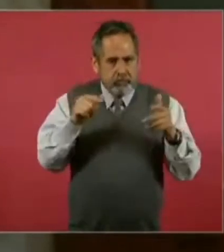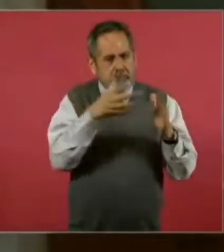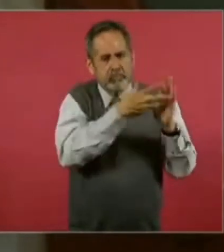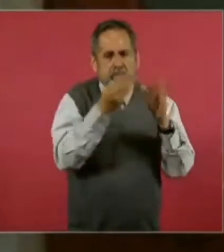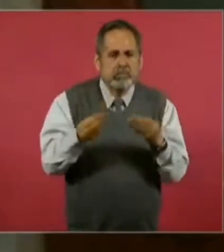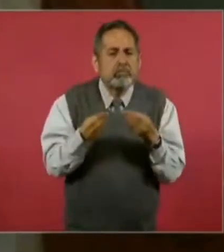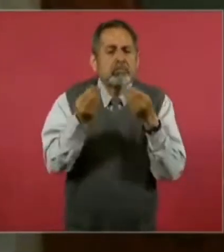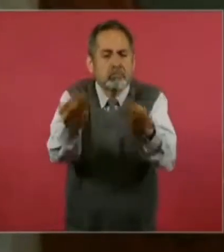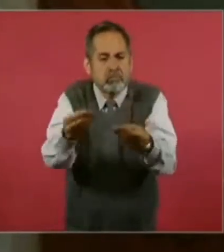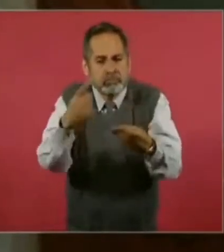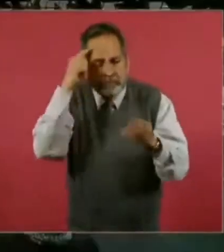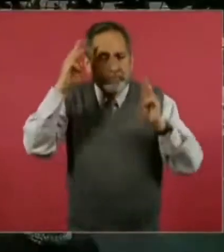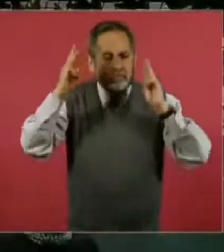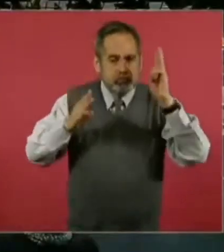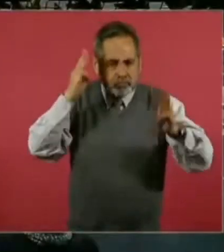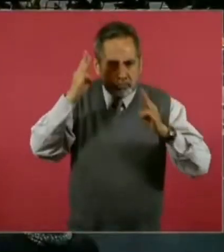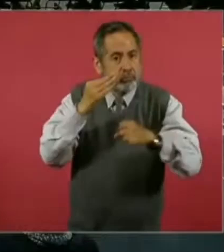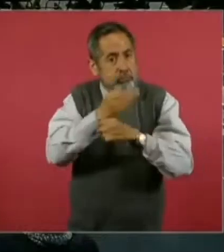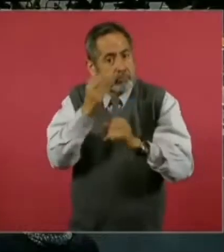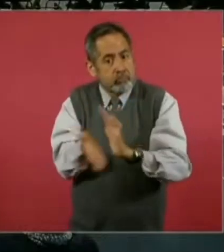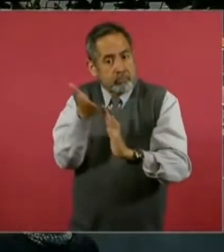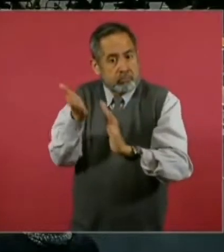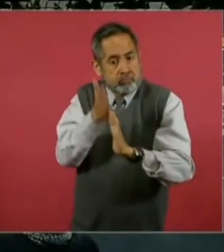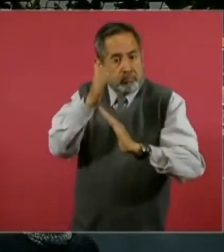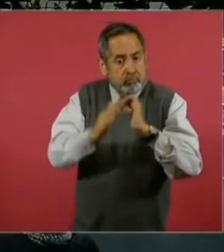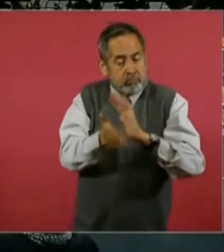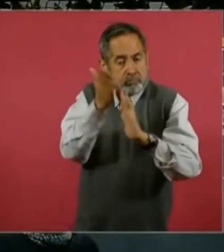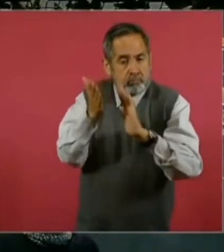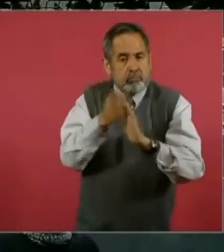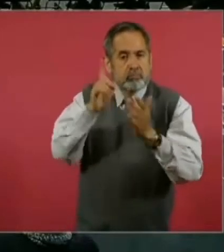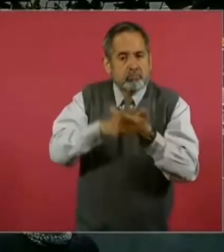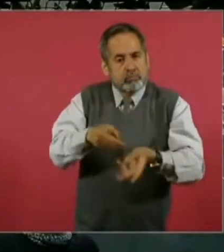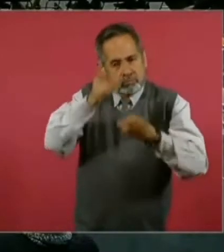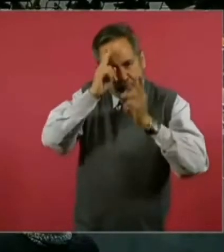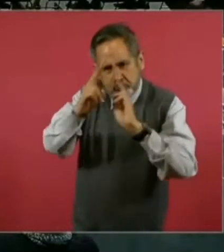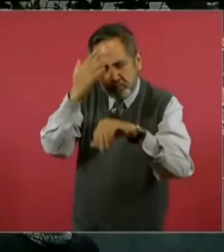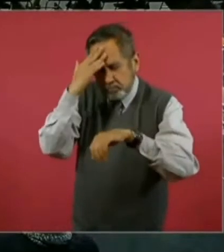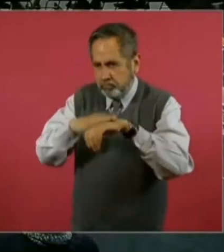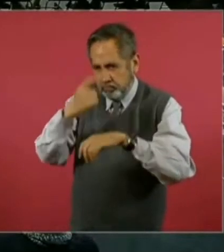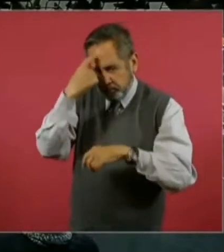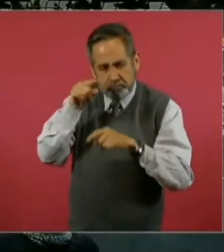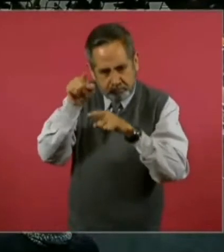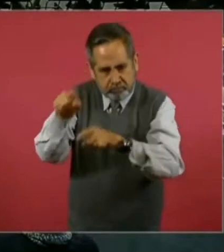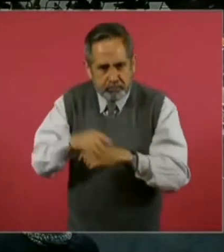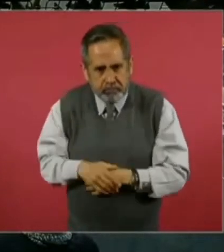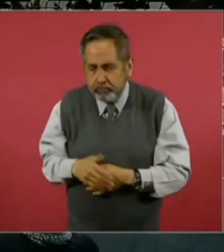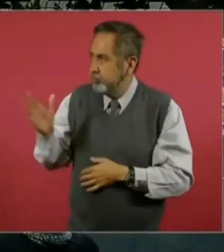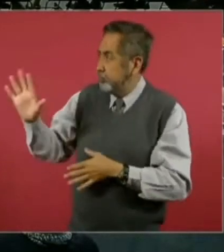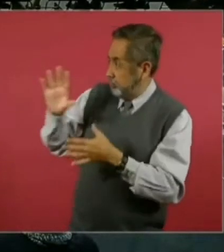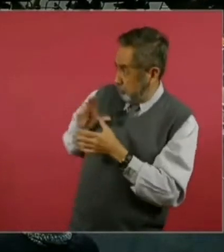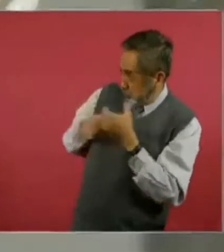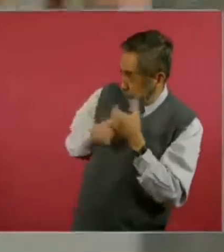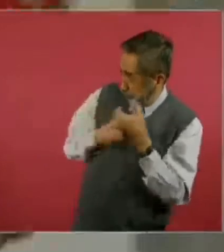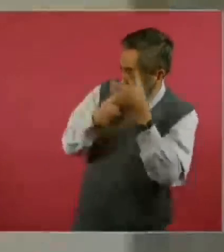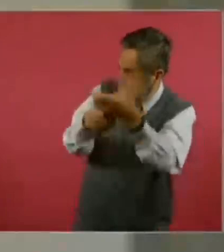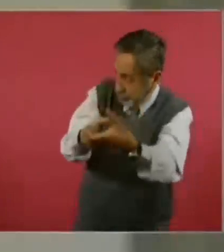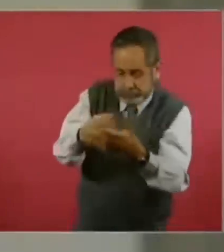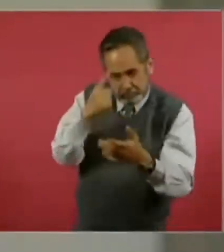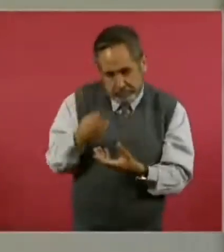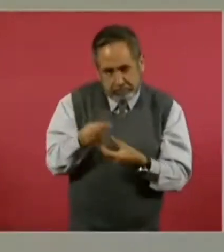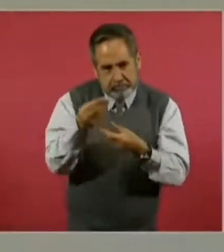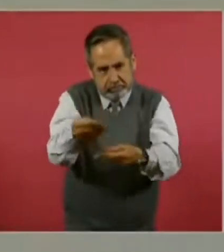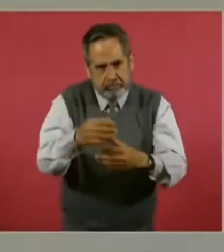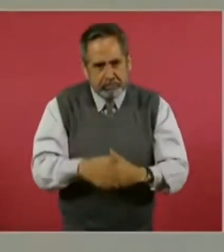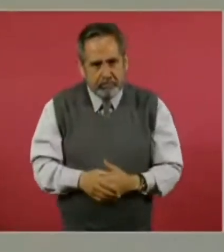que lo quiere donar al museo que están construyendo en su honor y en su memoria. Bueno, me pide también que le haga llegar la litografía,